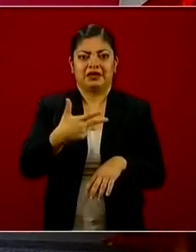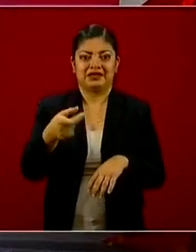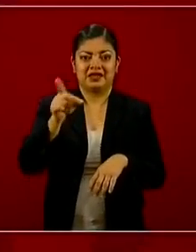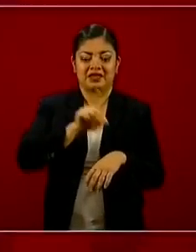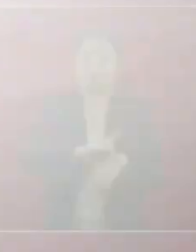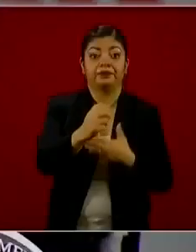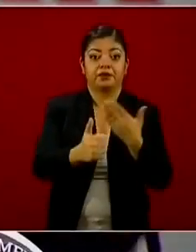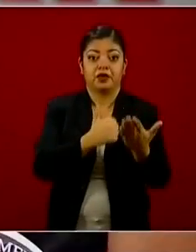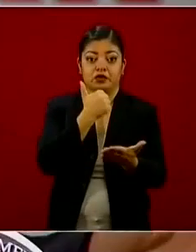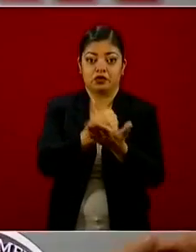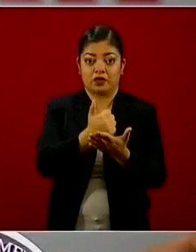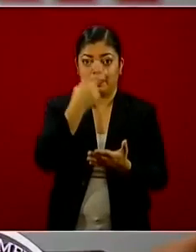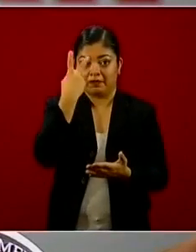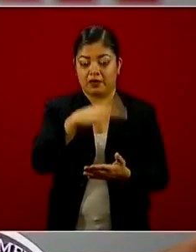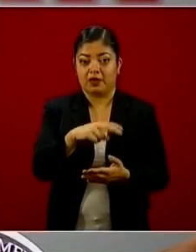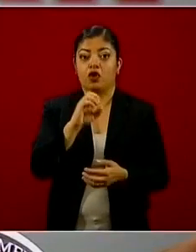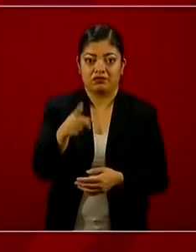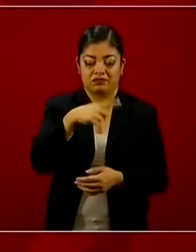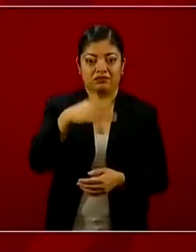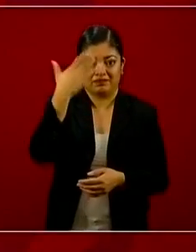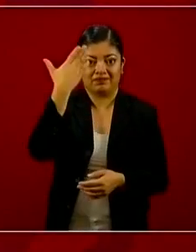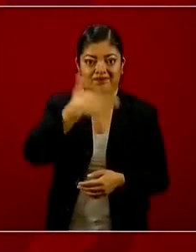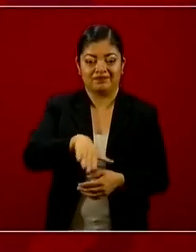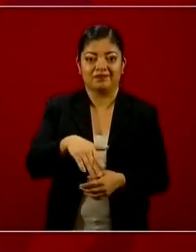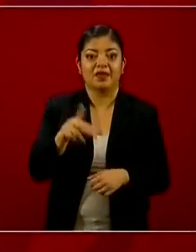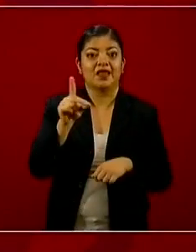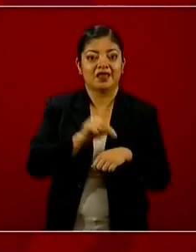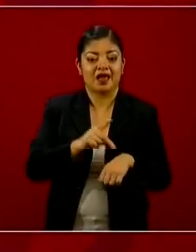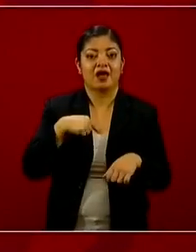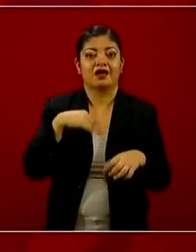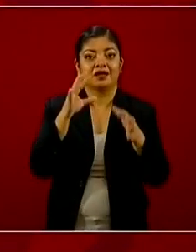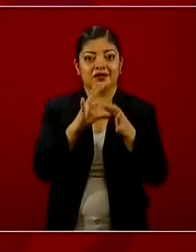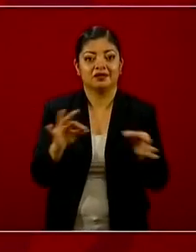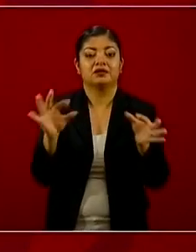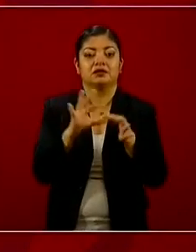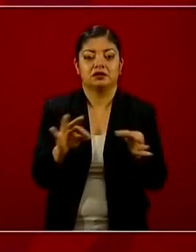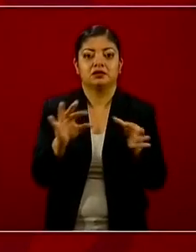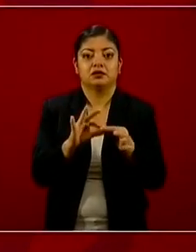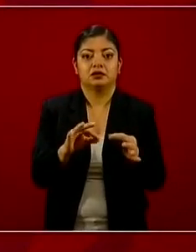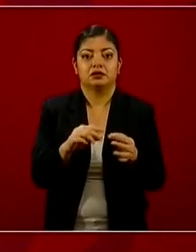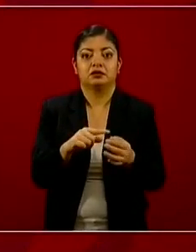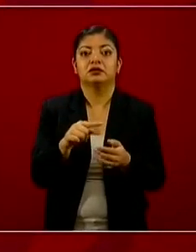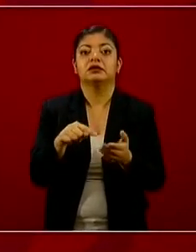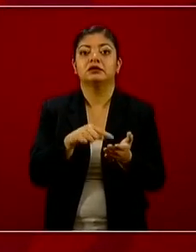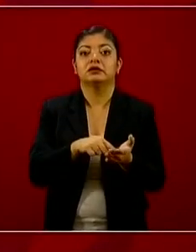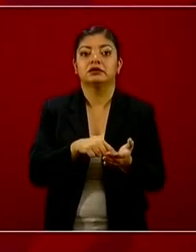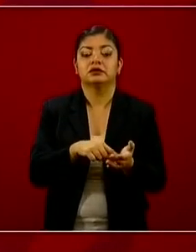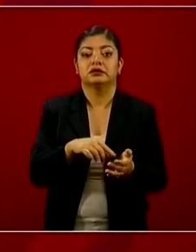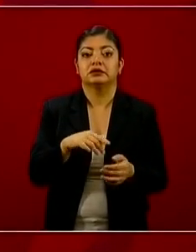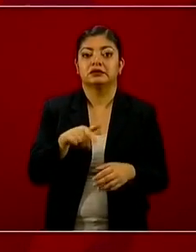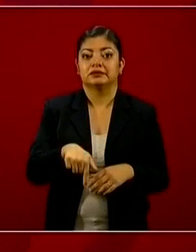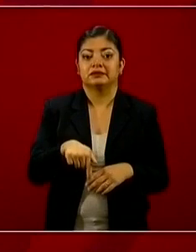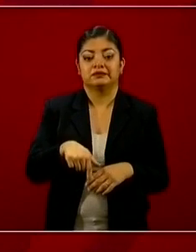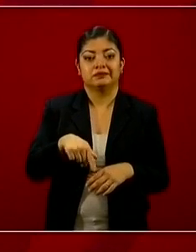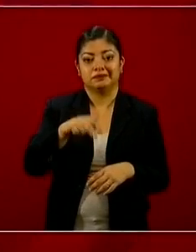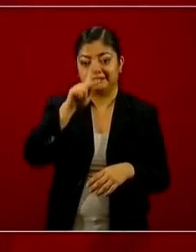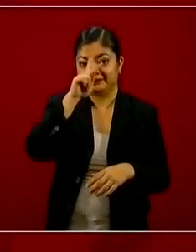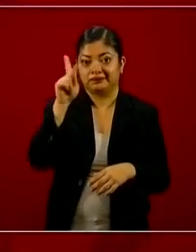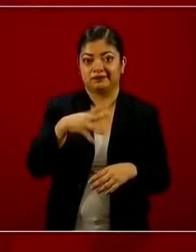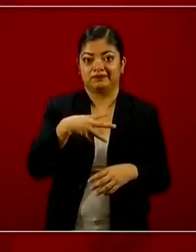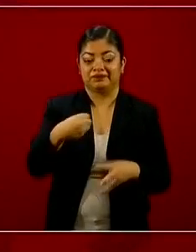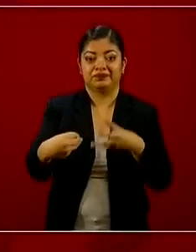periodos de incubación. General, Valle de México está en este momento en la zona de máxima transmisión,